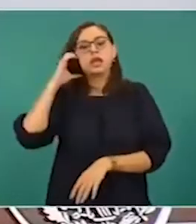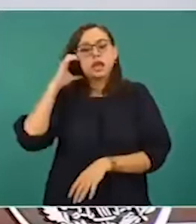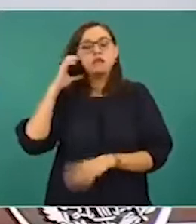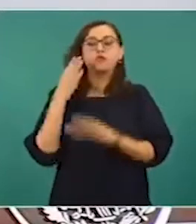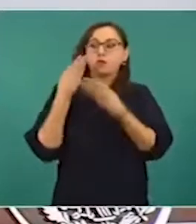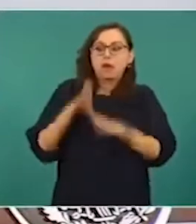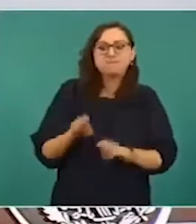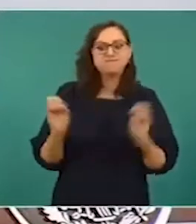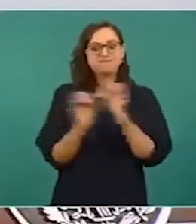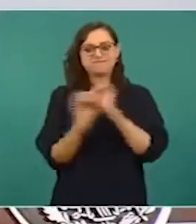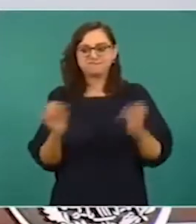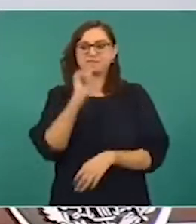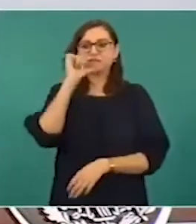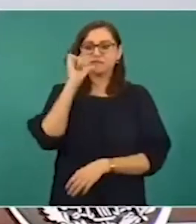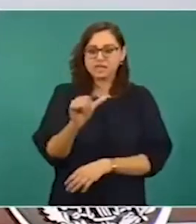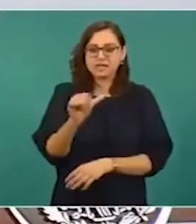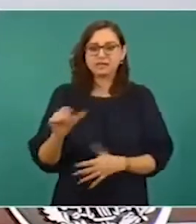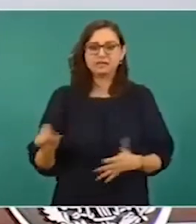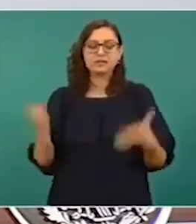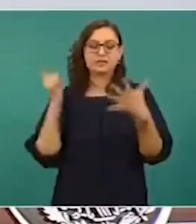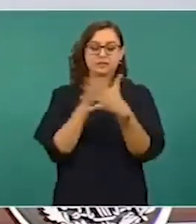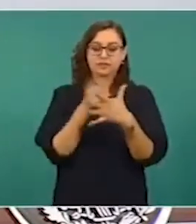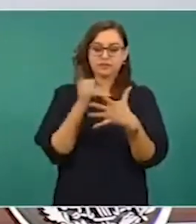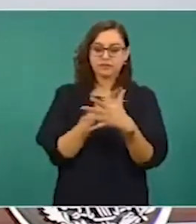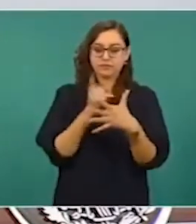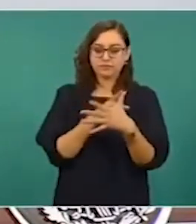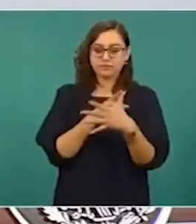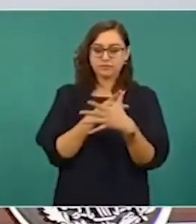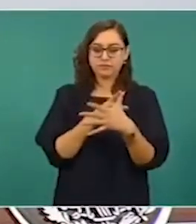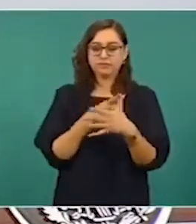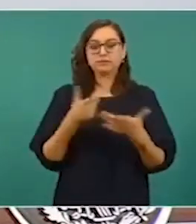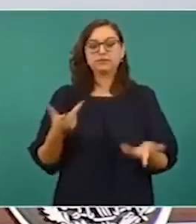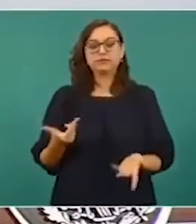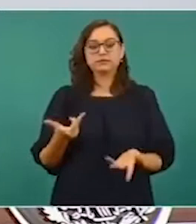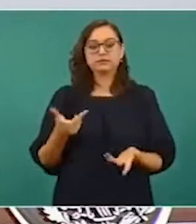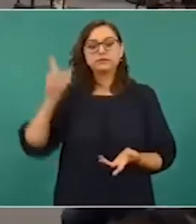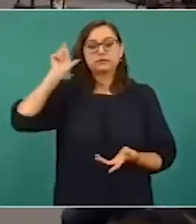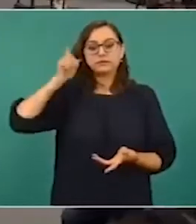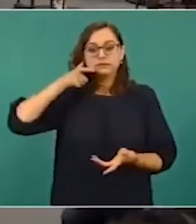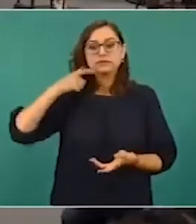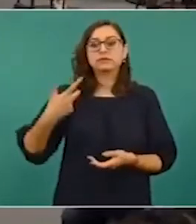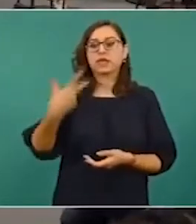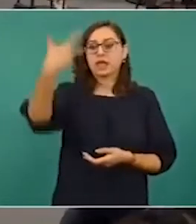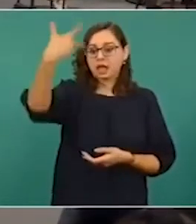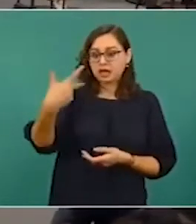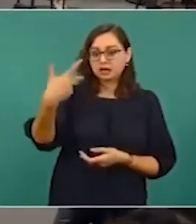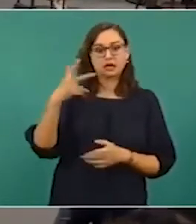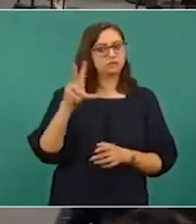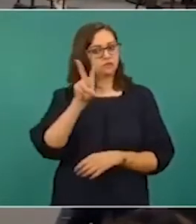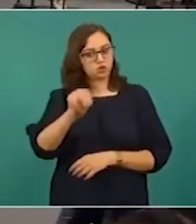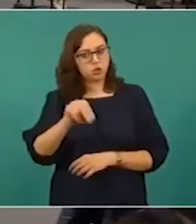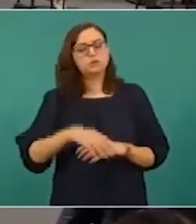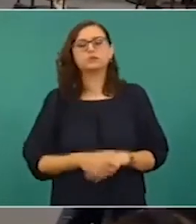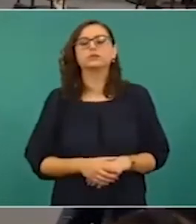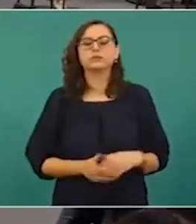bancarios. Cinco, no usar micrófono ni cámara. Seis,